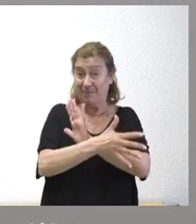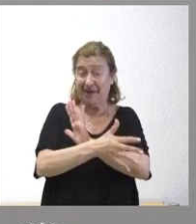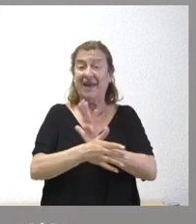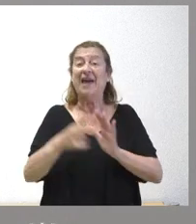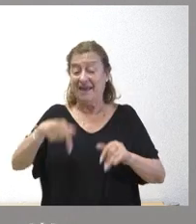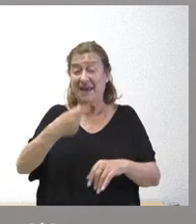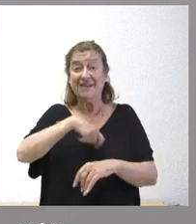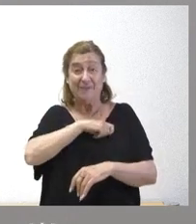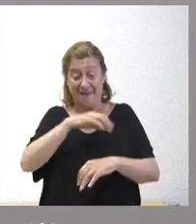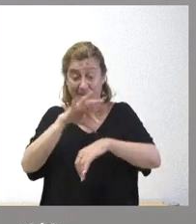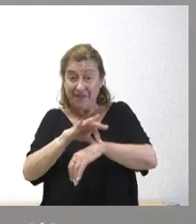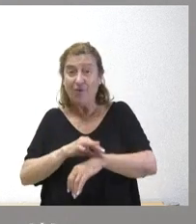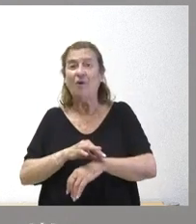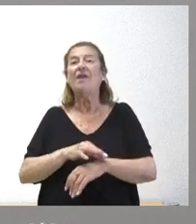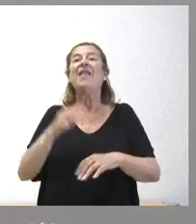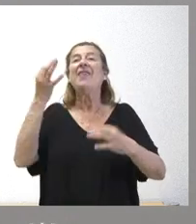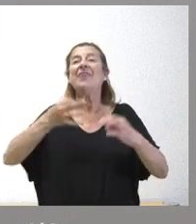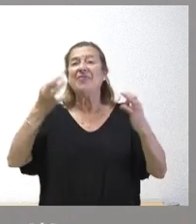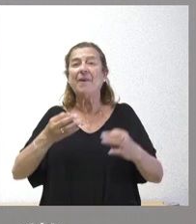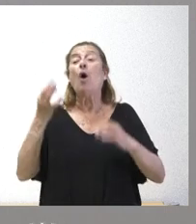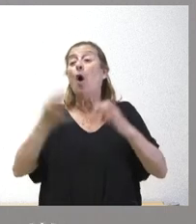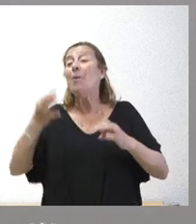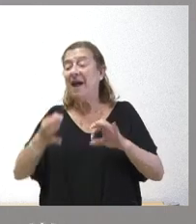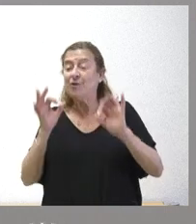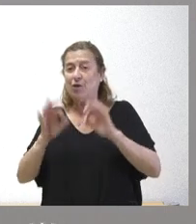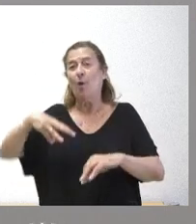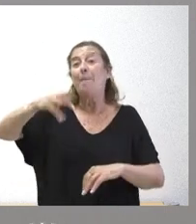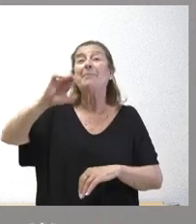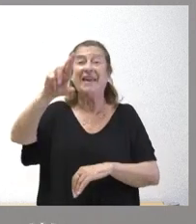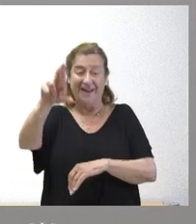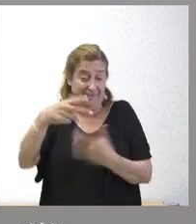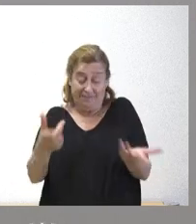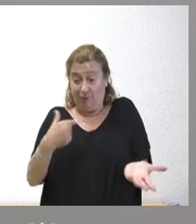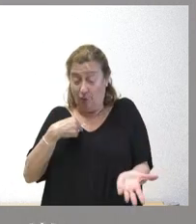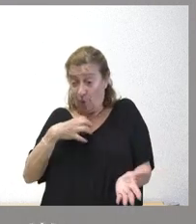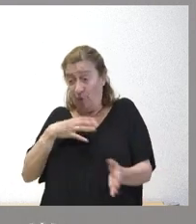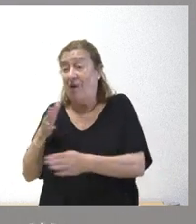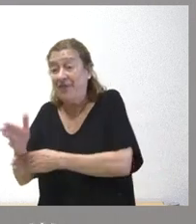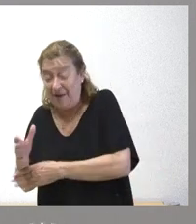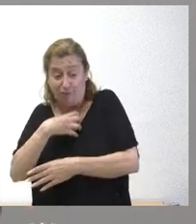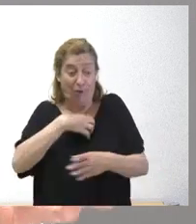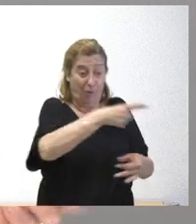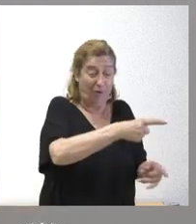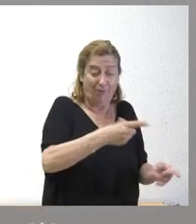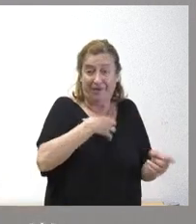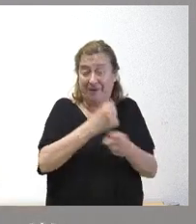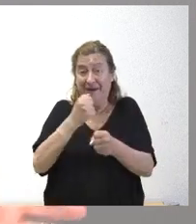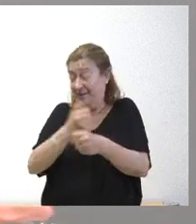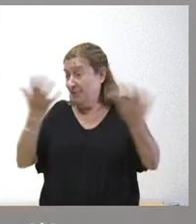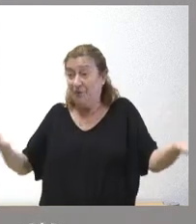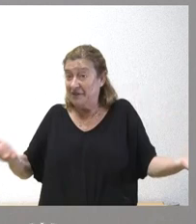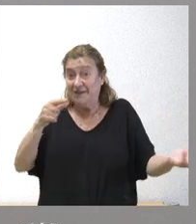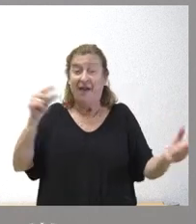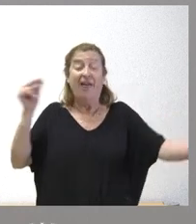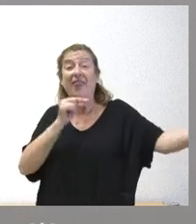España en la asistencia sanitaria es necesario tener la formación MIR a las cuales estas personas no han accedido y ese es el debate que hemos tenido en algún momento